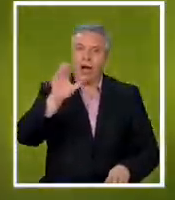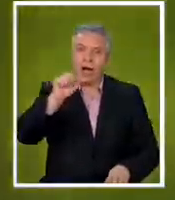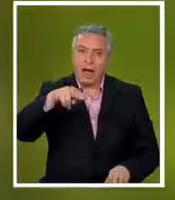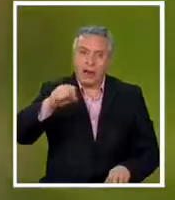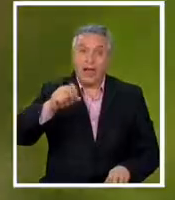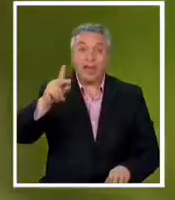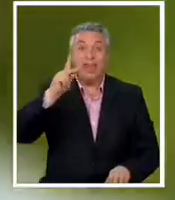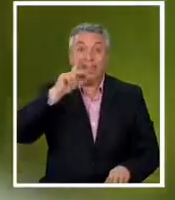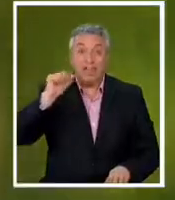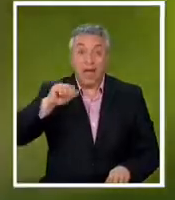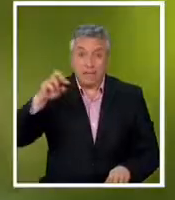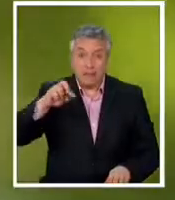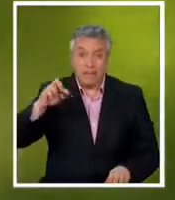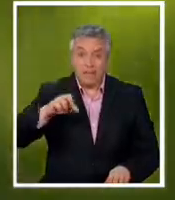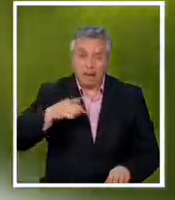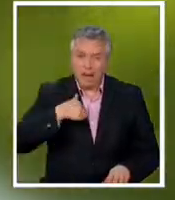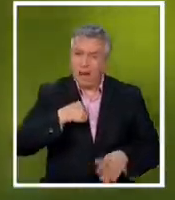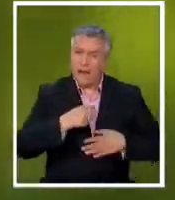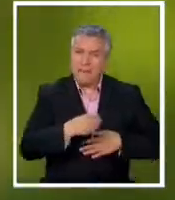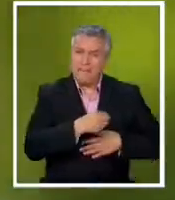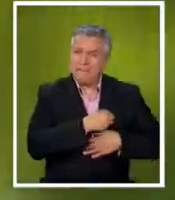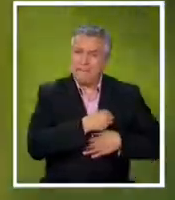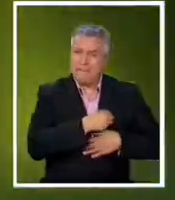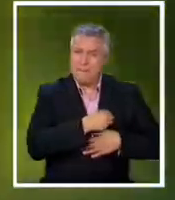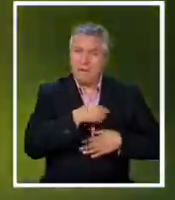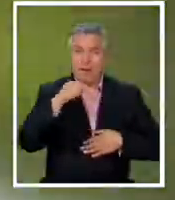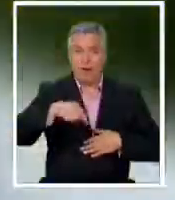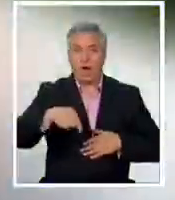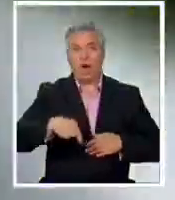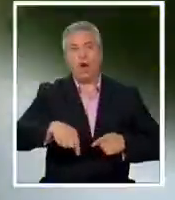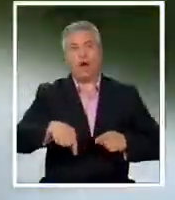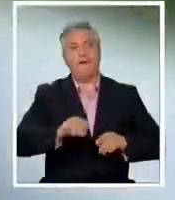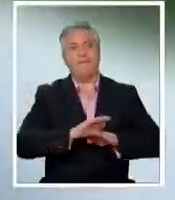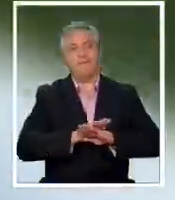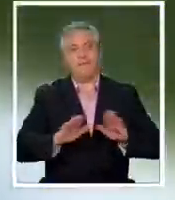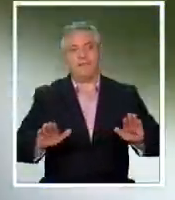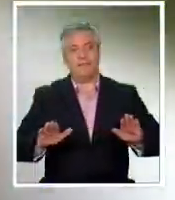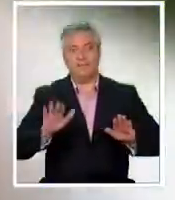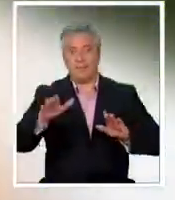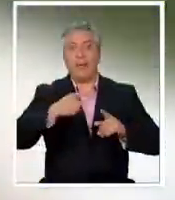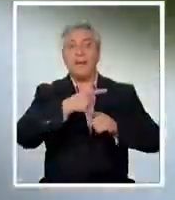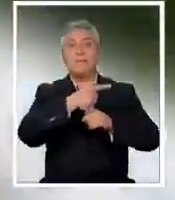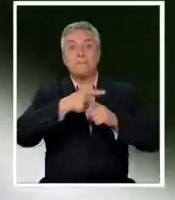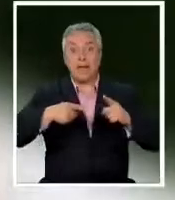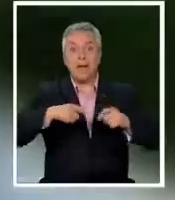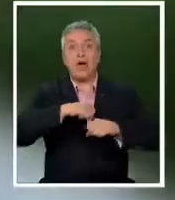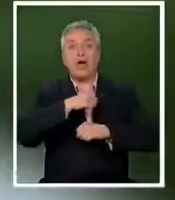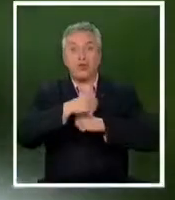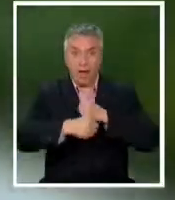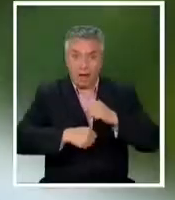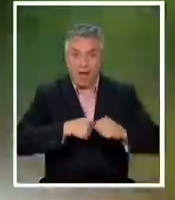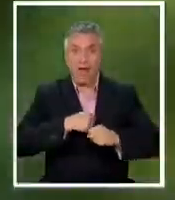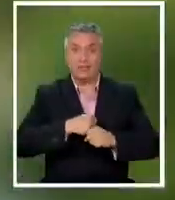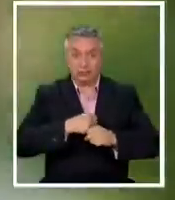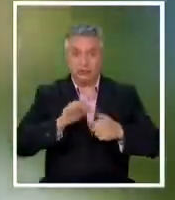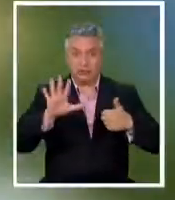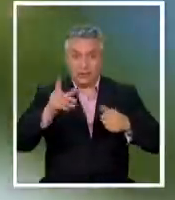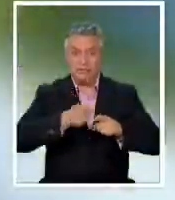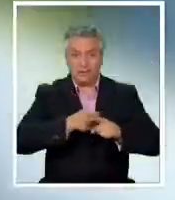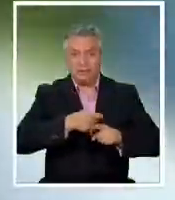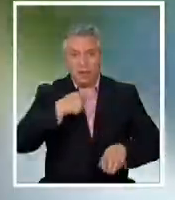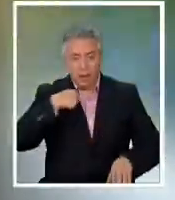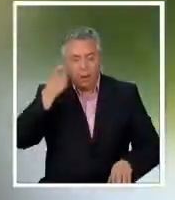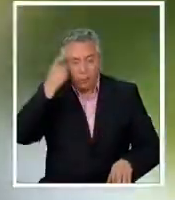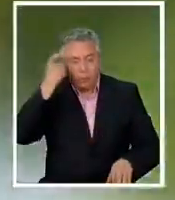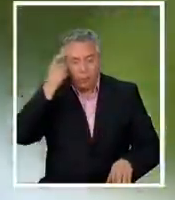del padre más triste que he tenido llega a su fin hoy hace medio año que extraño a mi hija y desde hace